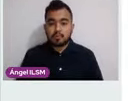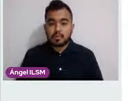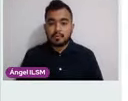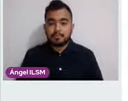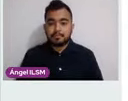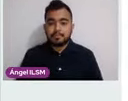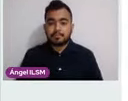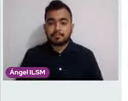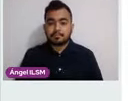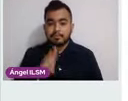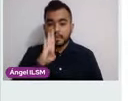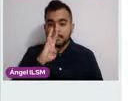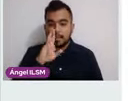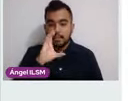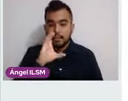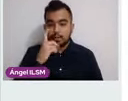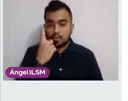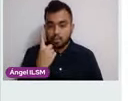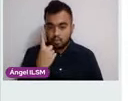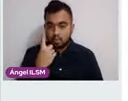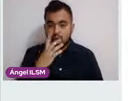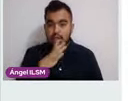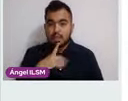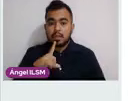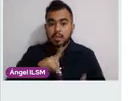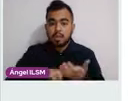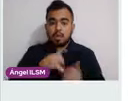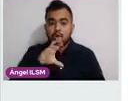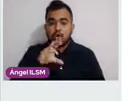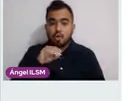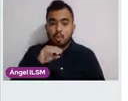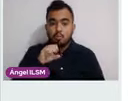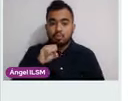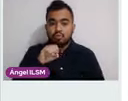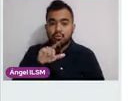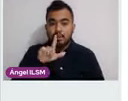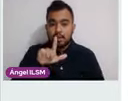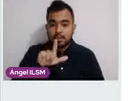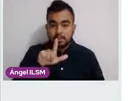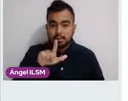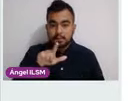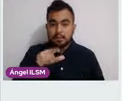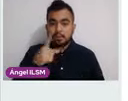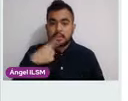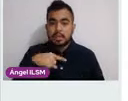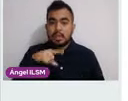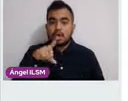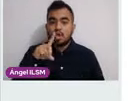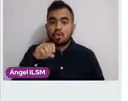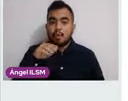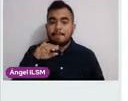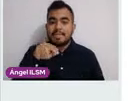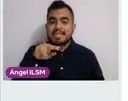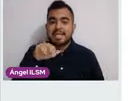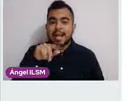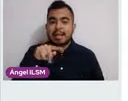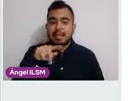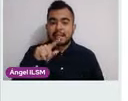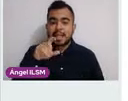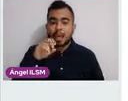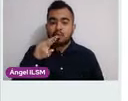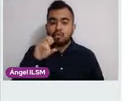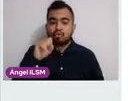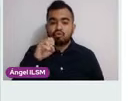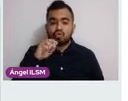Este, el BRCA1, se va a encontrar en el cromosoma 17 y va a ser autosómico dominante. Esto quiere decir que si papá o mamá